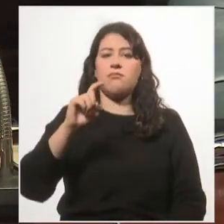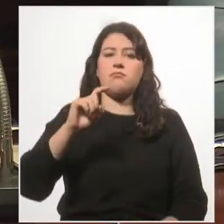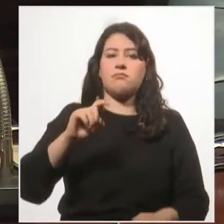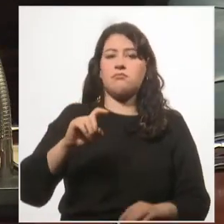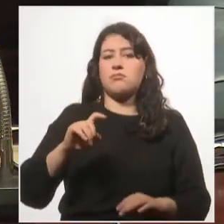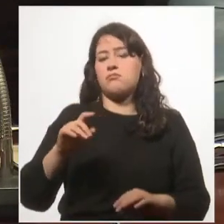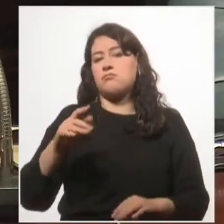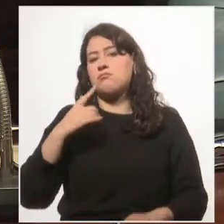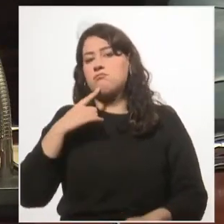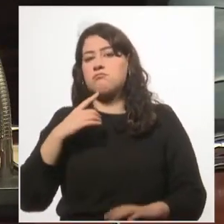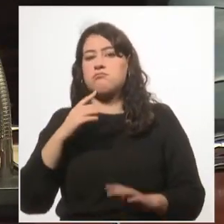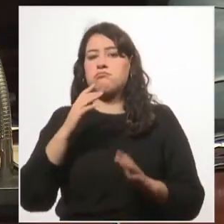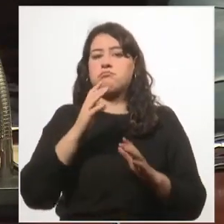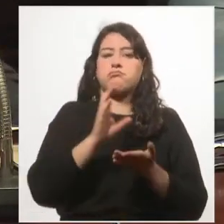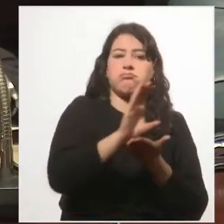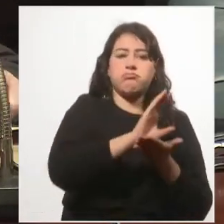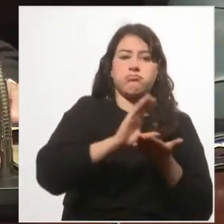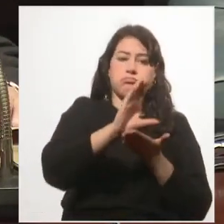o izquierda.